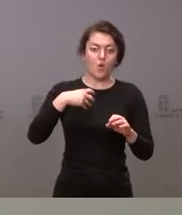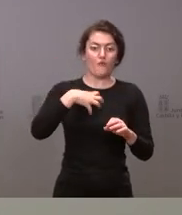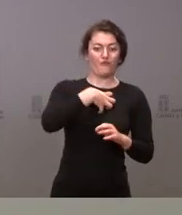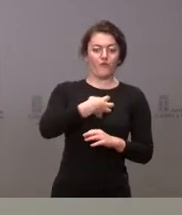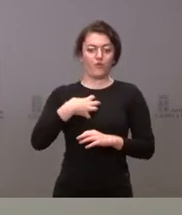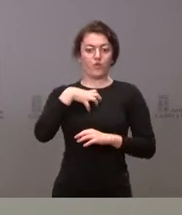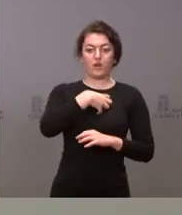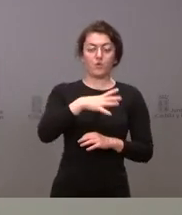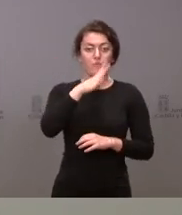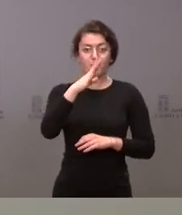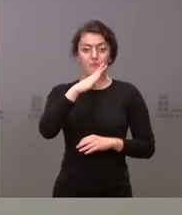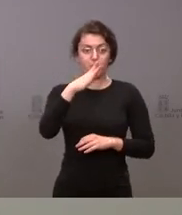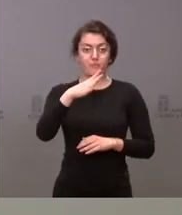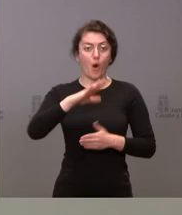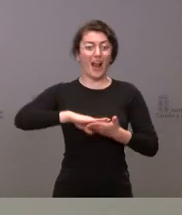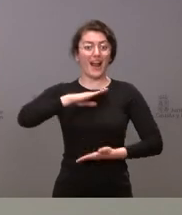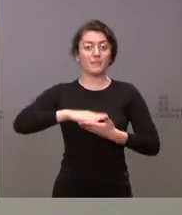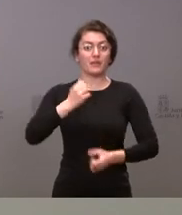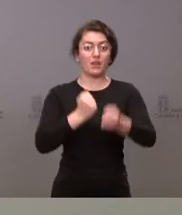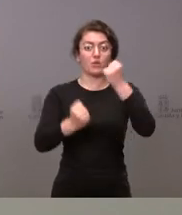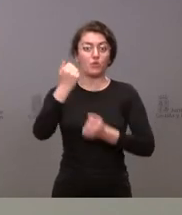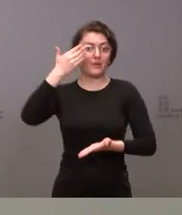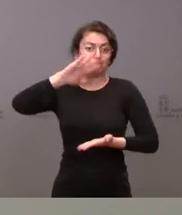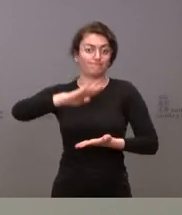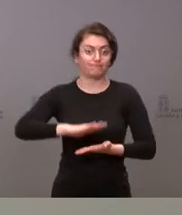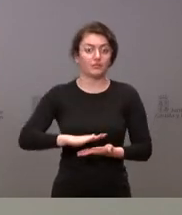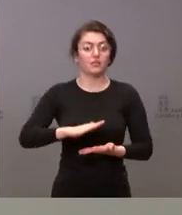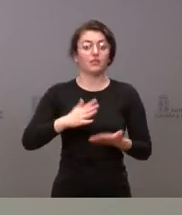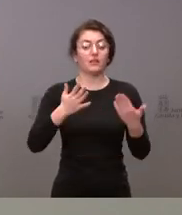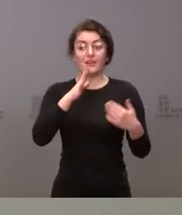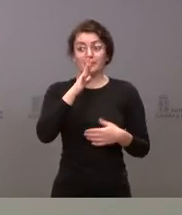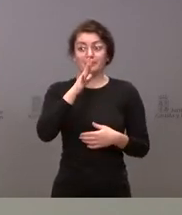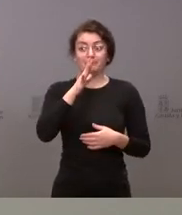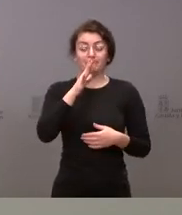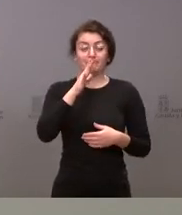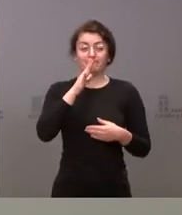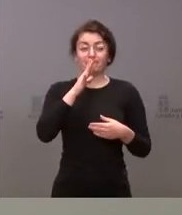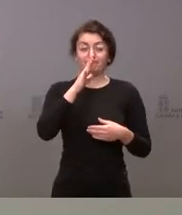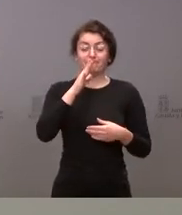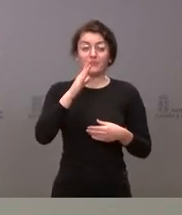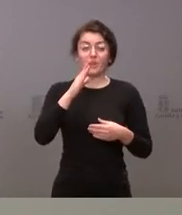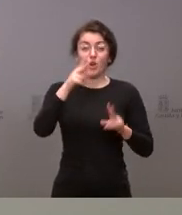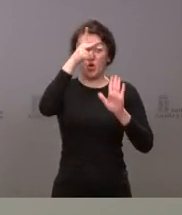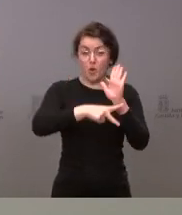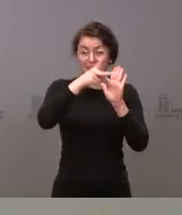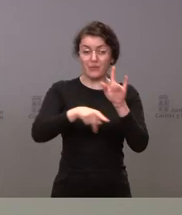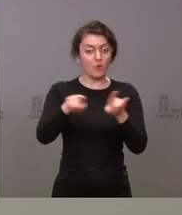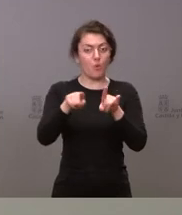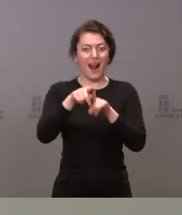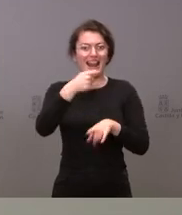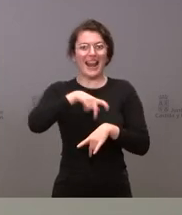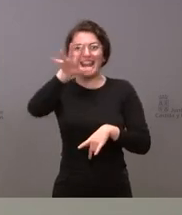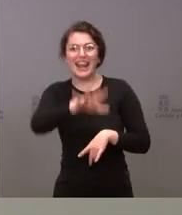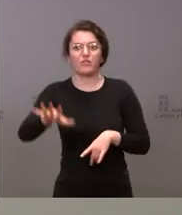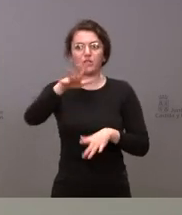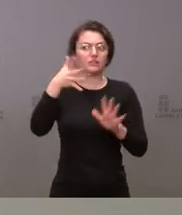adquisitivo estamos hablando de una normativa que hasta donde yo conozco es de ámbito nacional es legislación básica del Estado es la misma